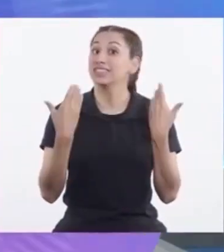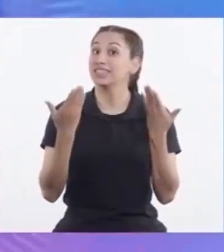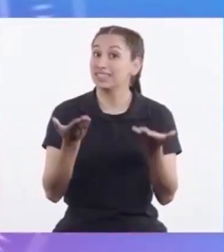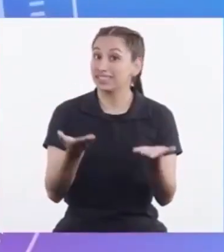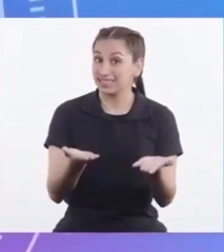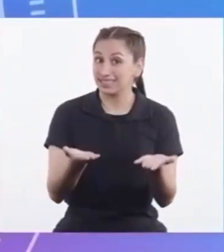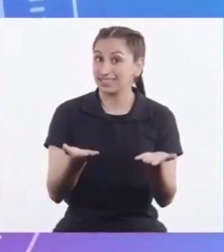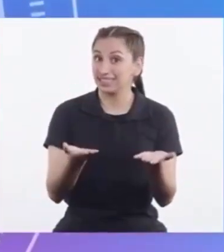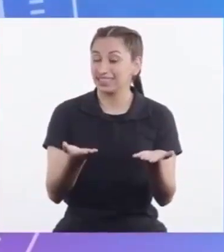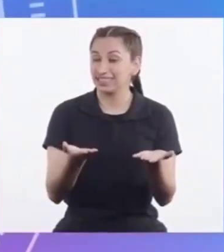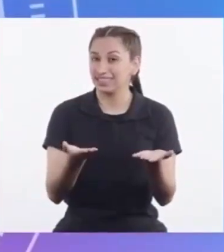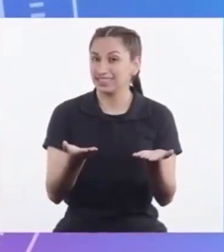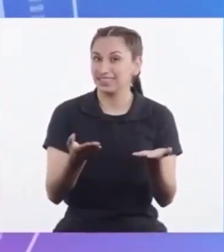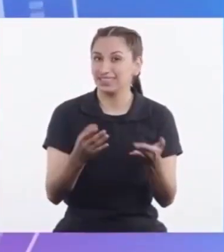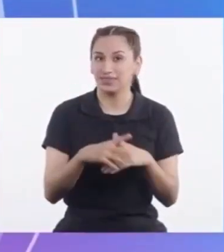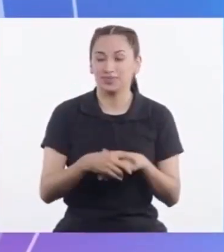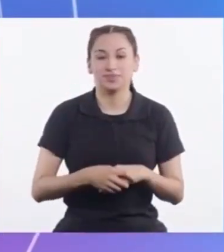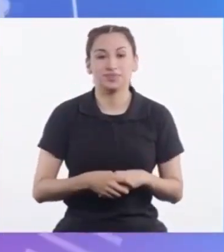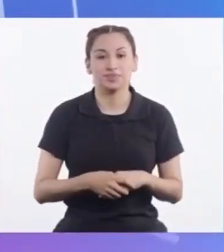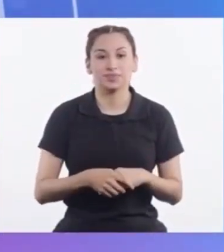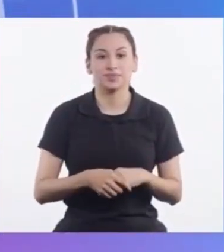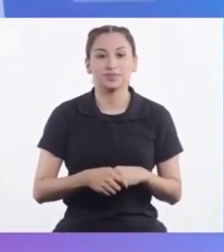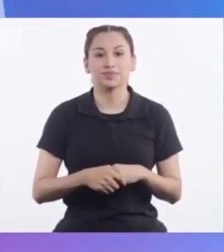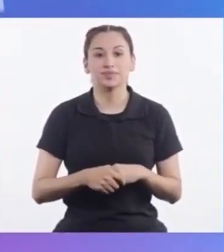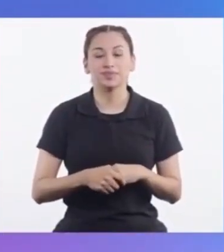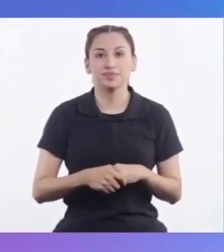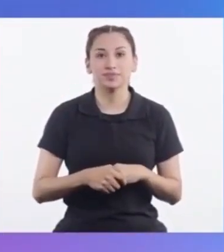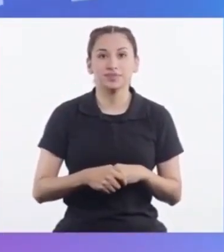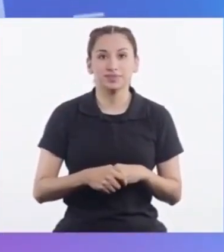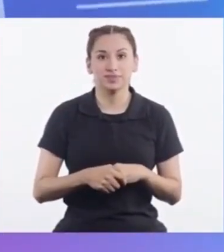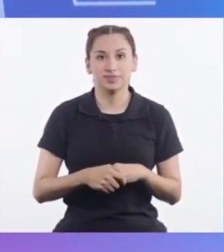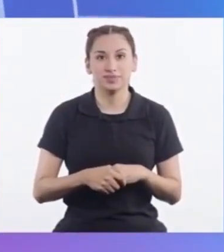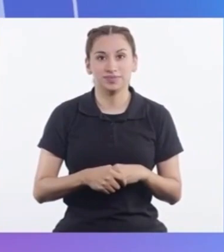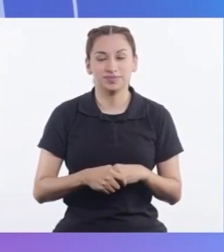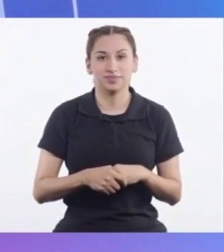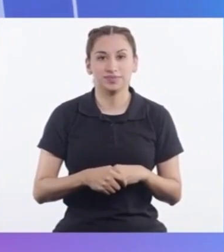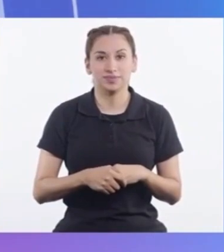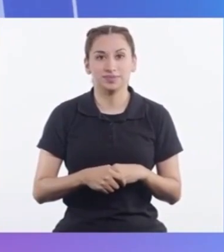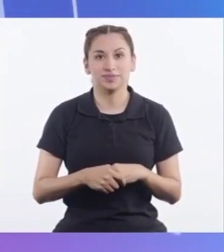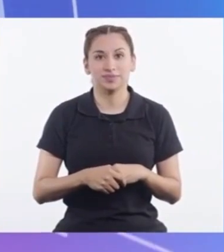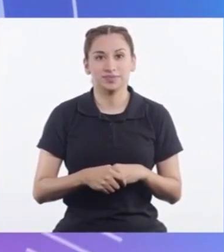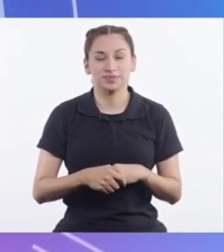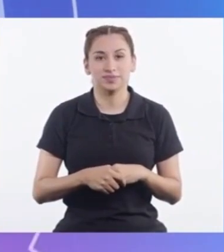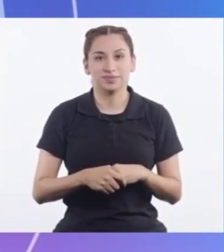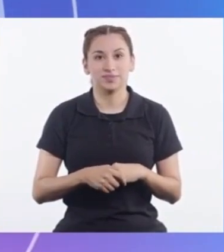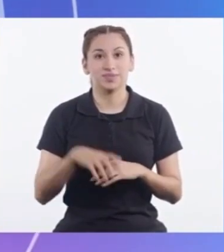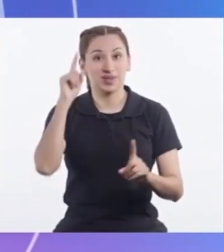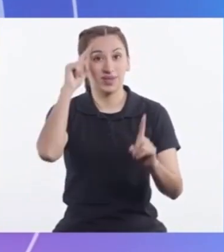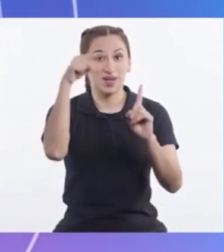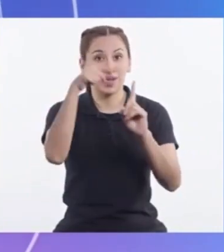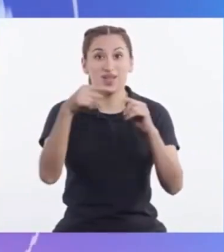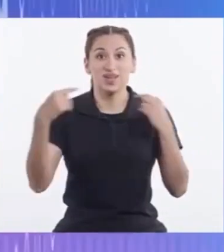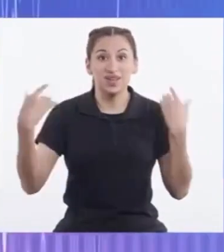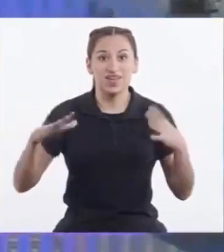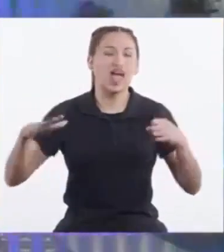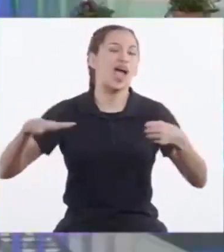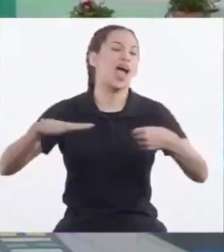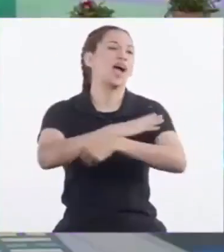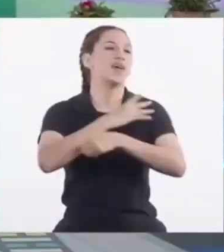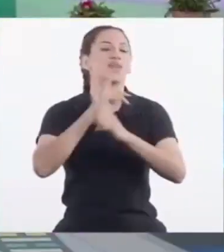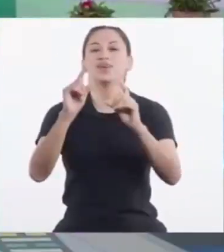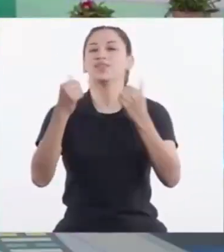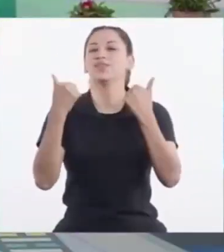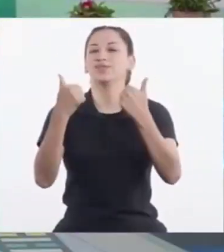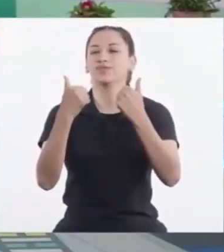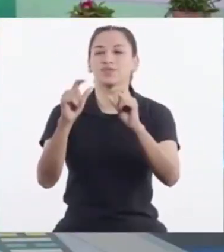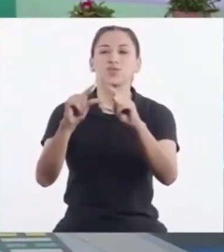bien hecho Equipo